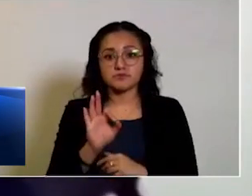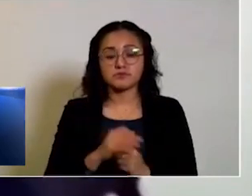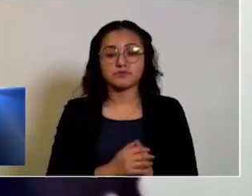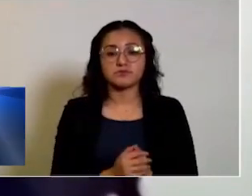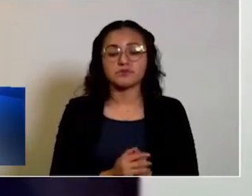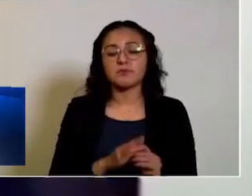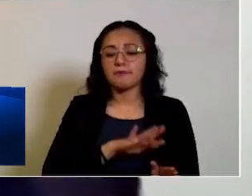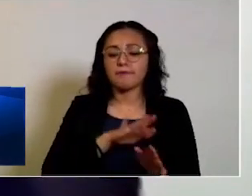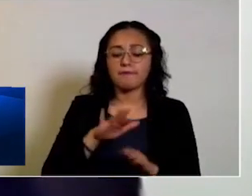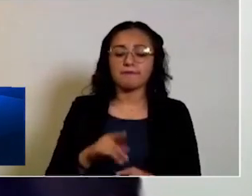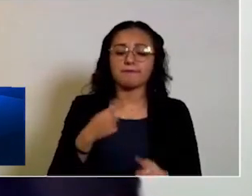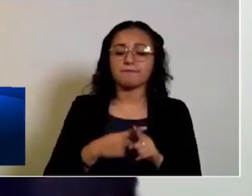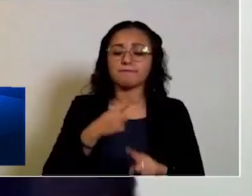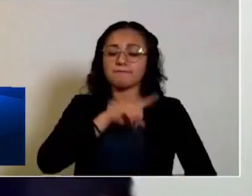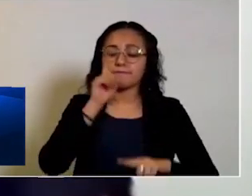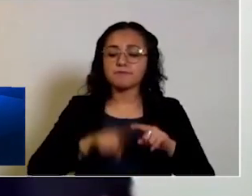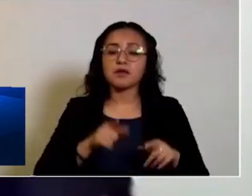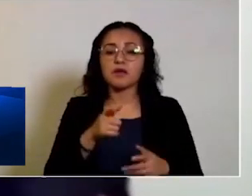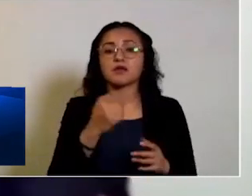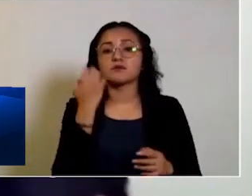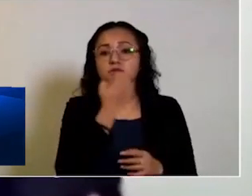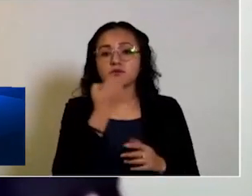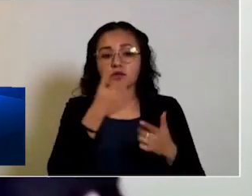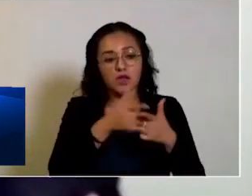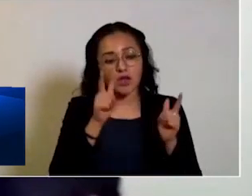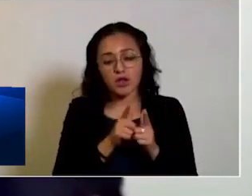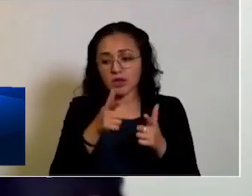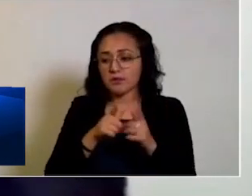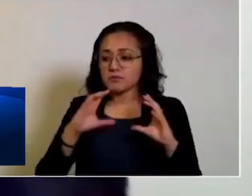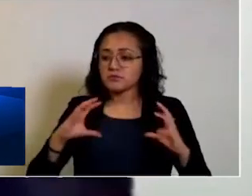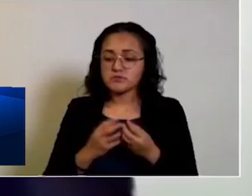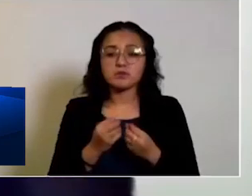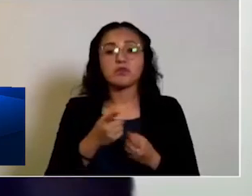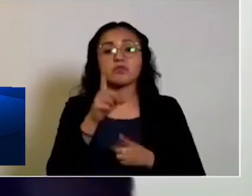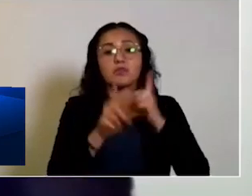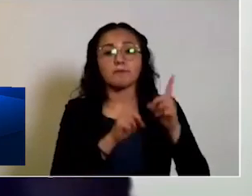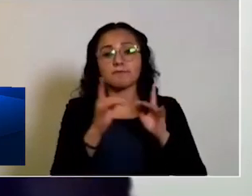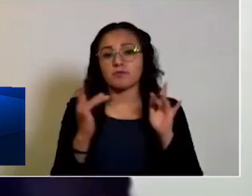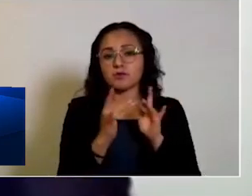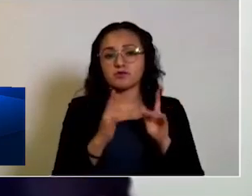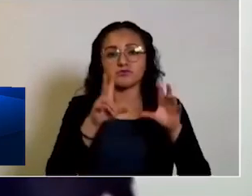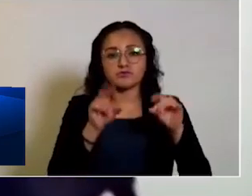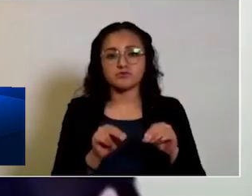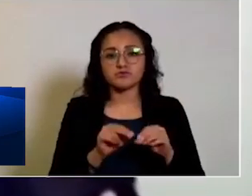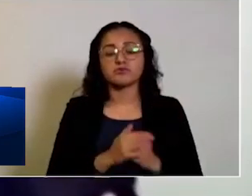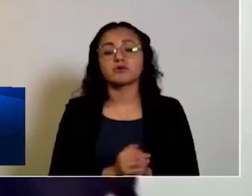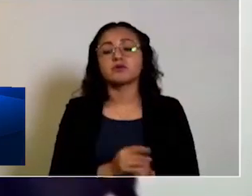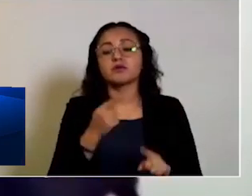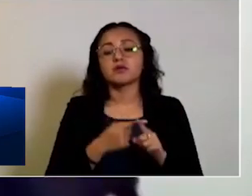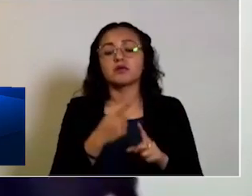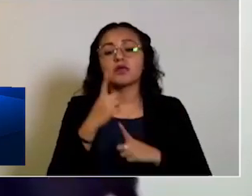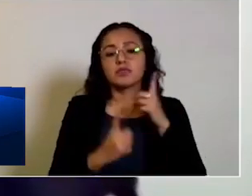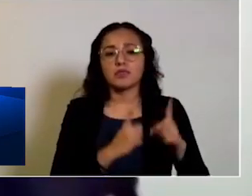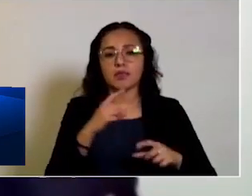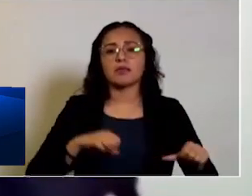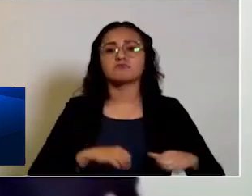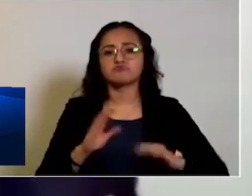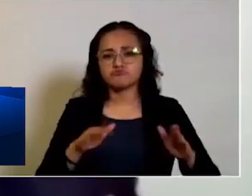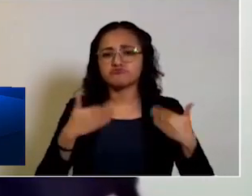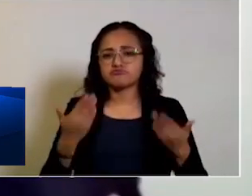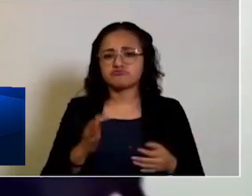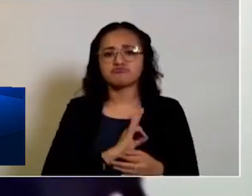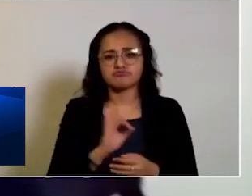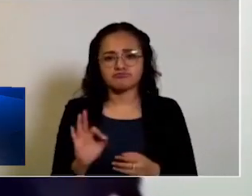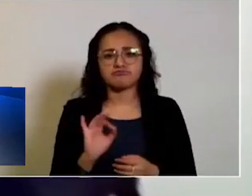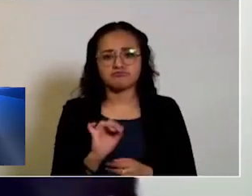Además, se suspenden las clases grupales en espacios cerrados y los deportes de contacto. Se permiten los deportes y actividades al aire